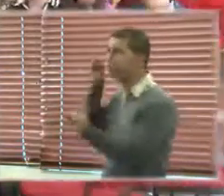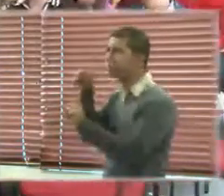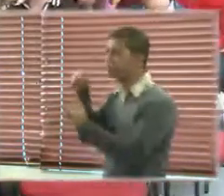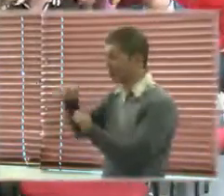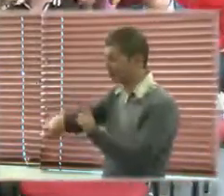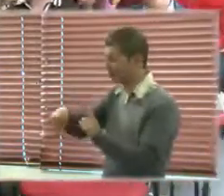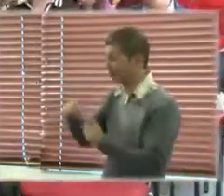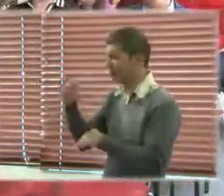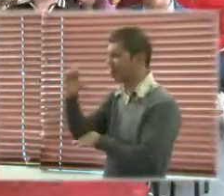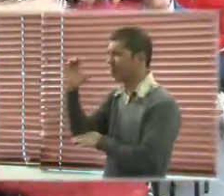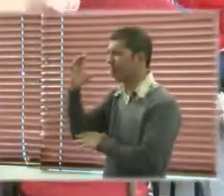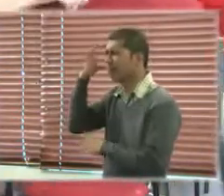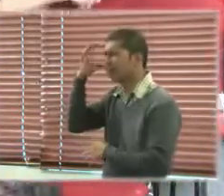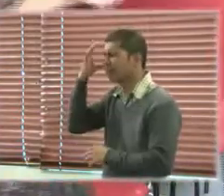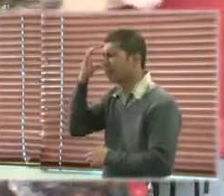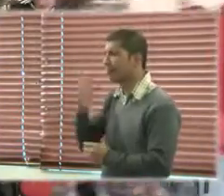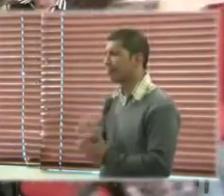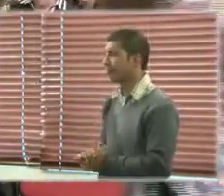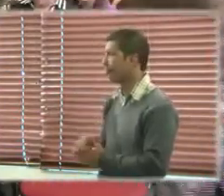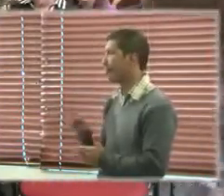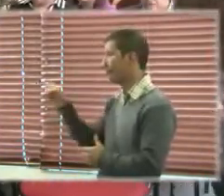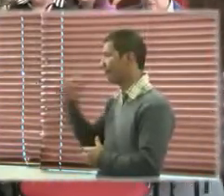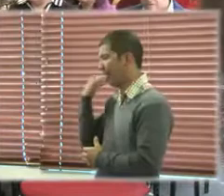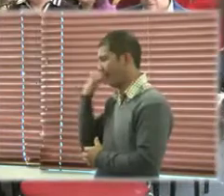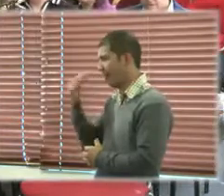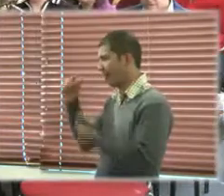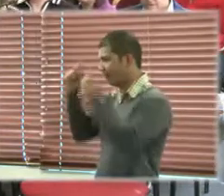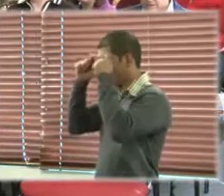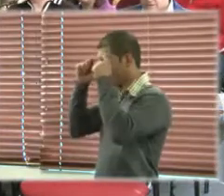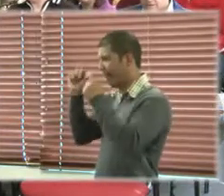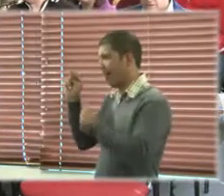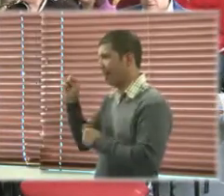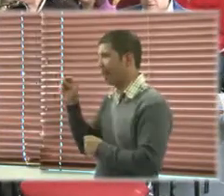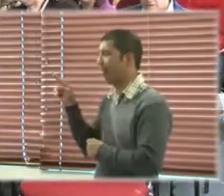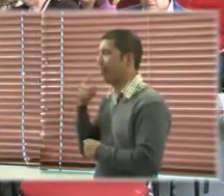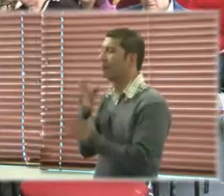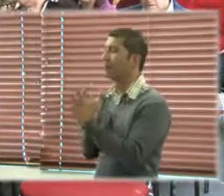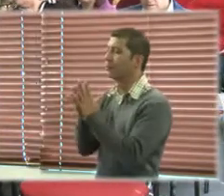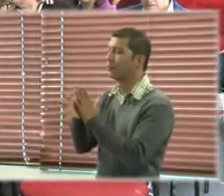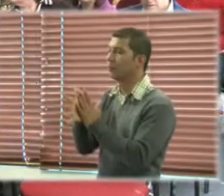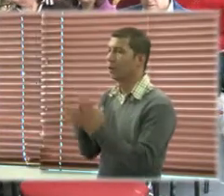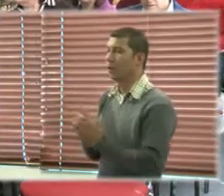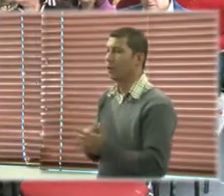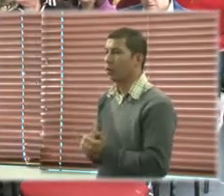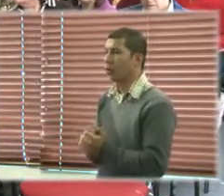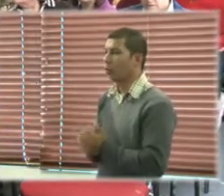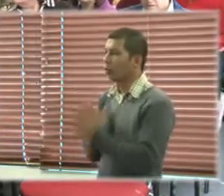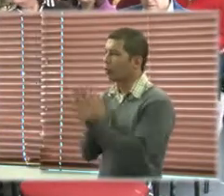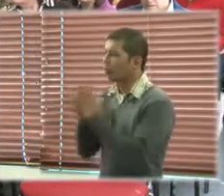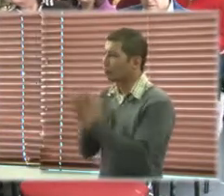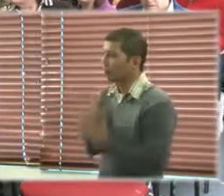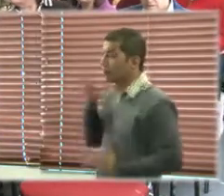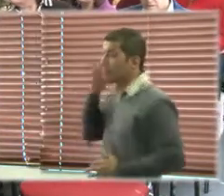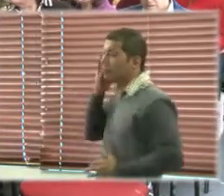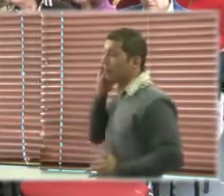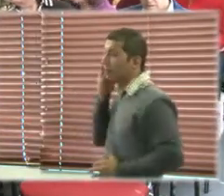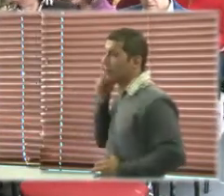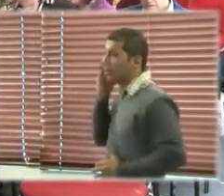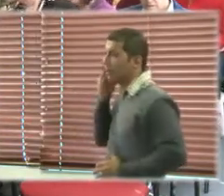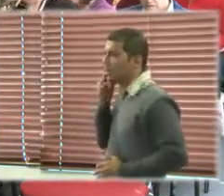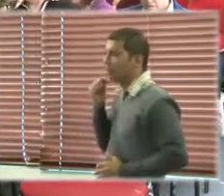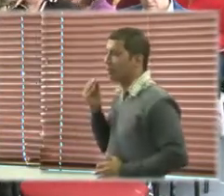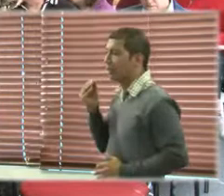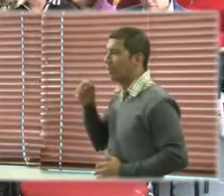visita a Colombia es como lo mencionó Andrea, documentar una experiencia que han desarrollado aquí